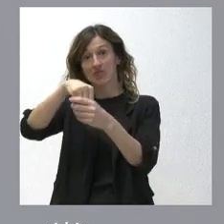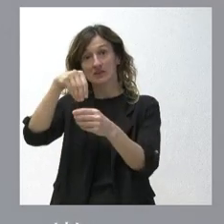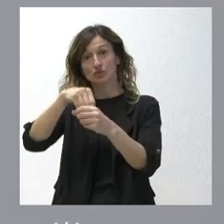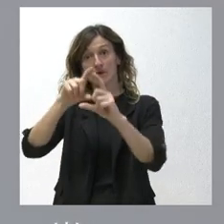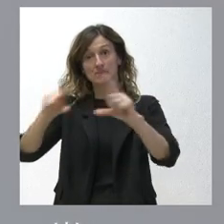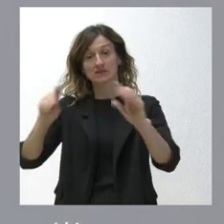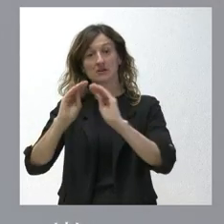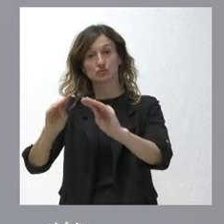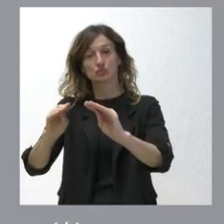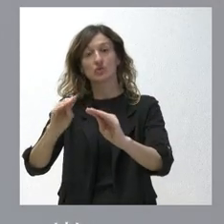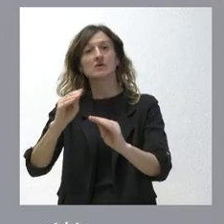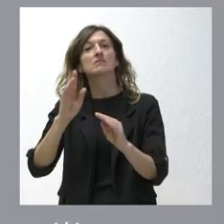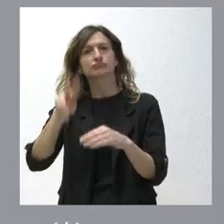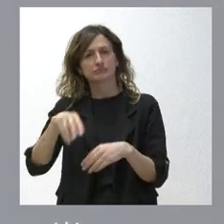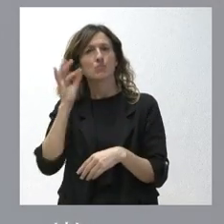Drylock en Segovia son mujeres